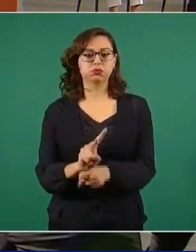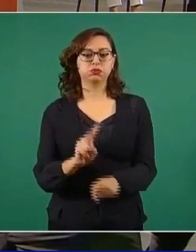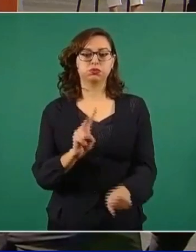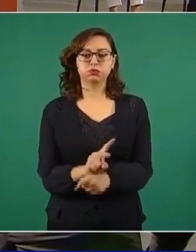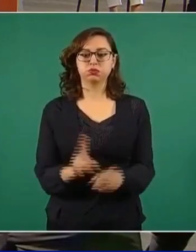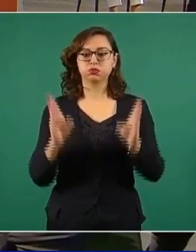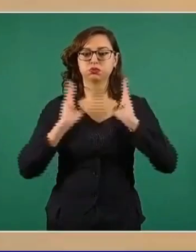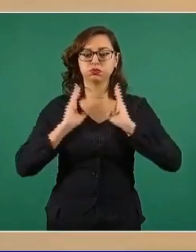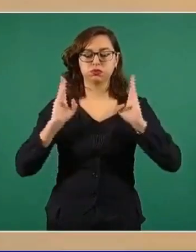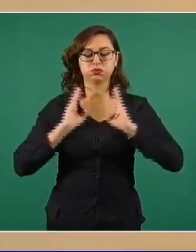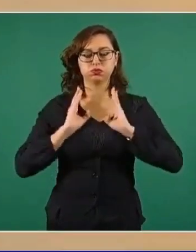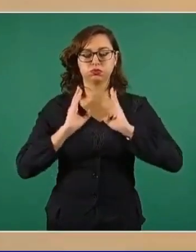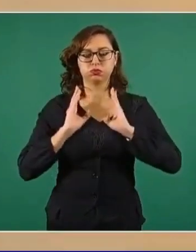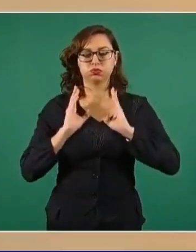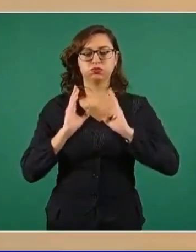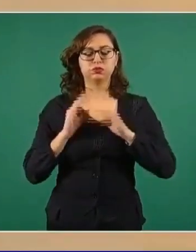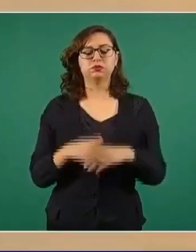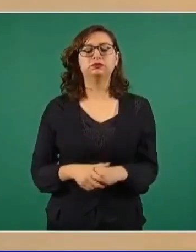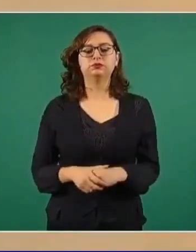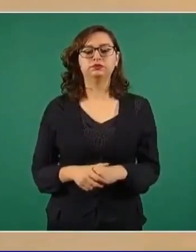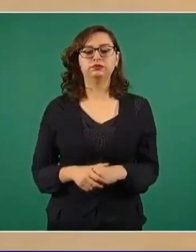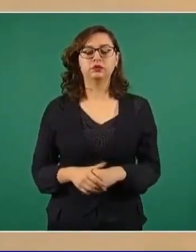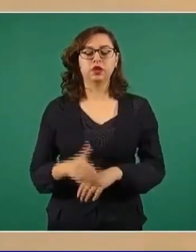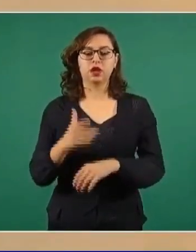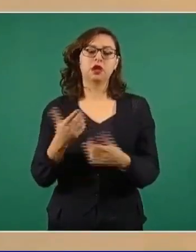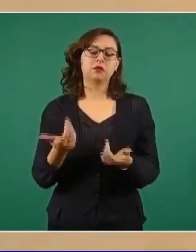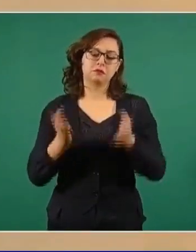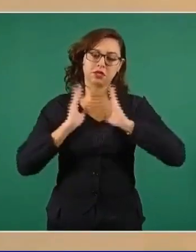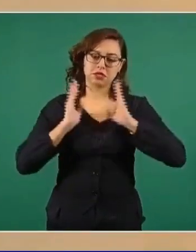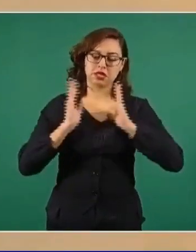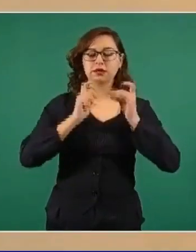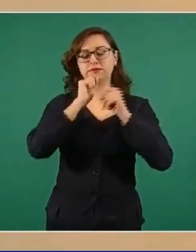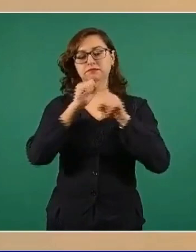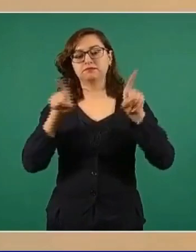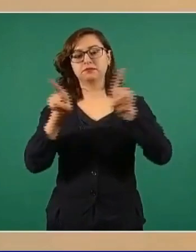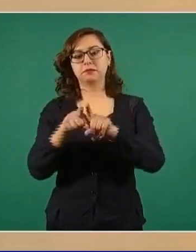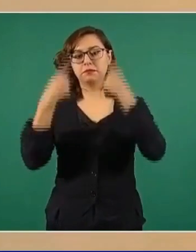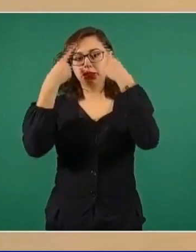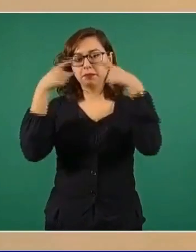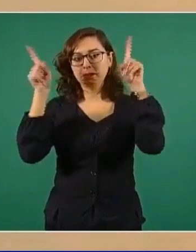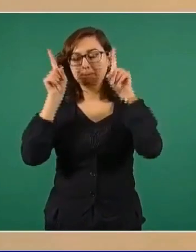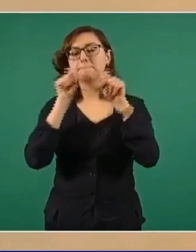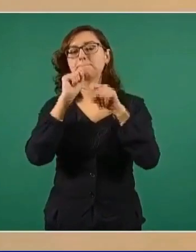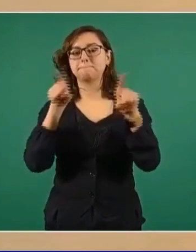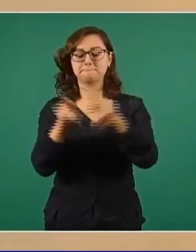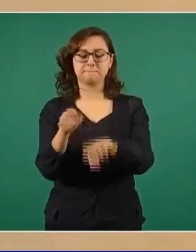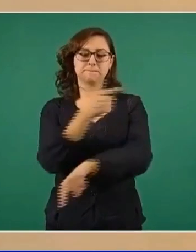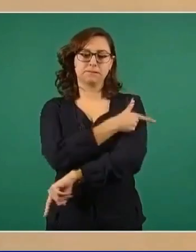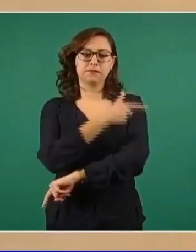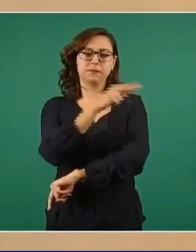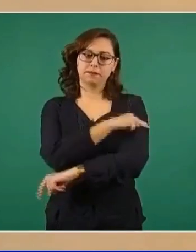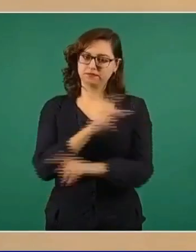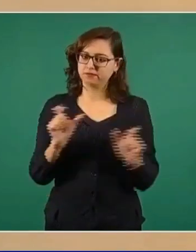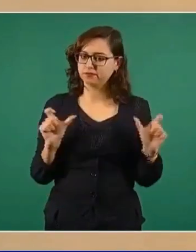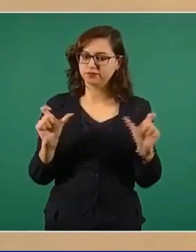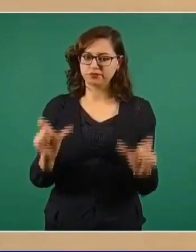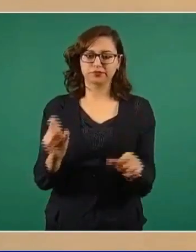Ejército, de la Armada y de la Guardia Nacional, el miércoles pasado se